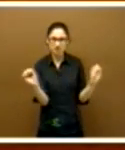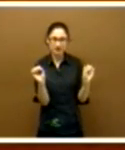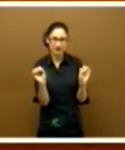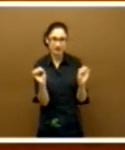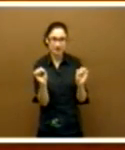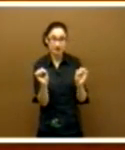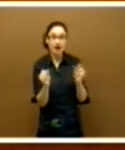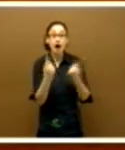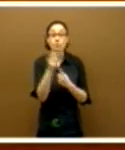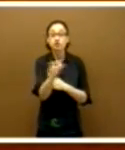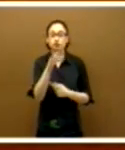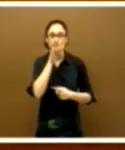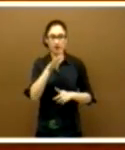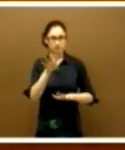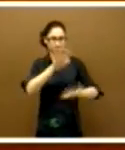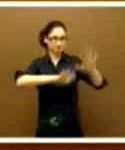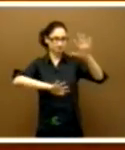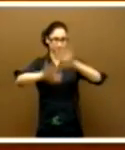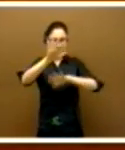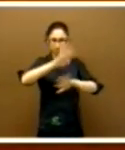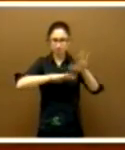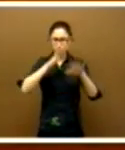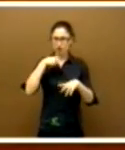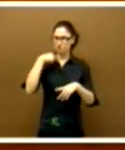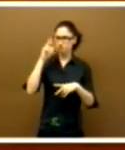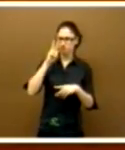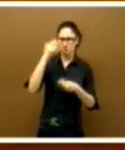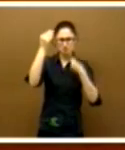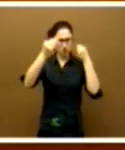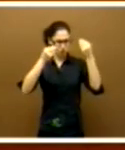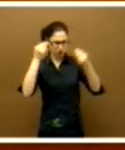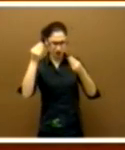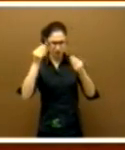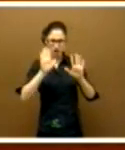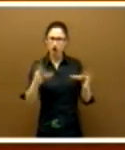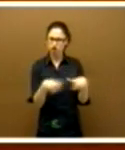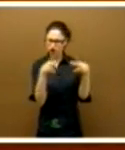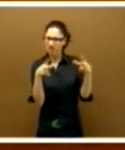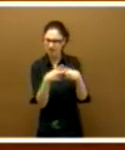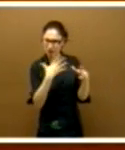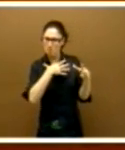Algunos todavía andan desconcertados por lo que se ve y se preguntan, pero ¿podrá aguantar la sociedad tantos cambios?